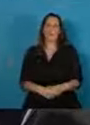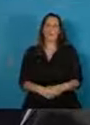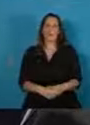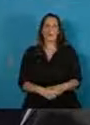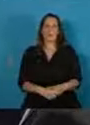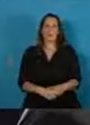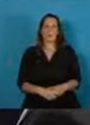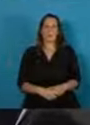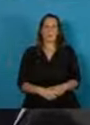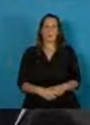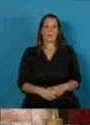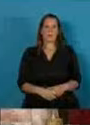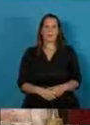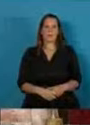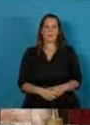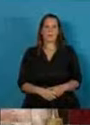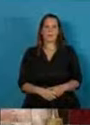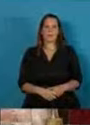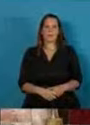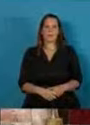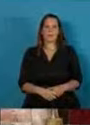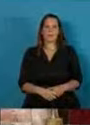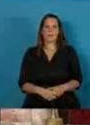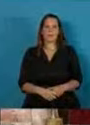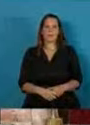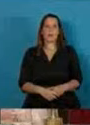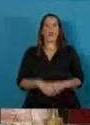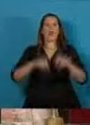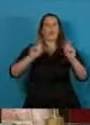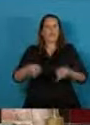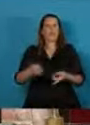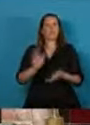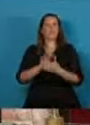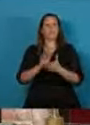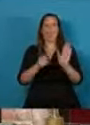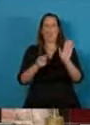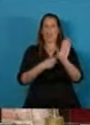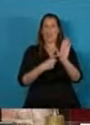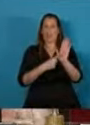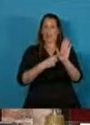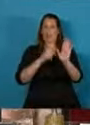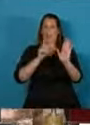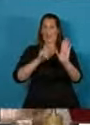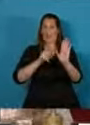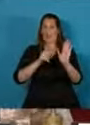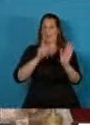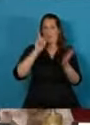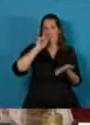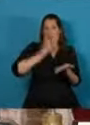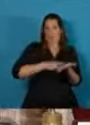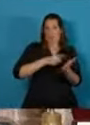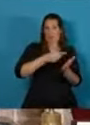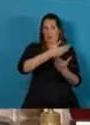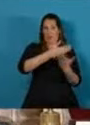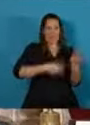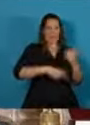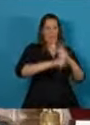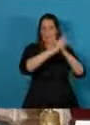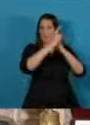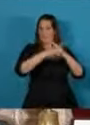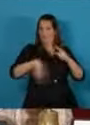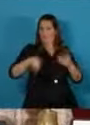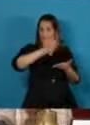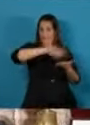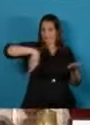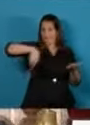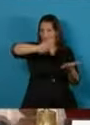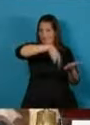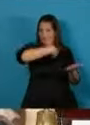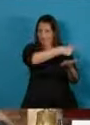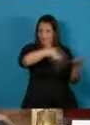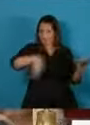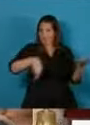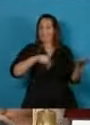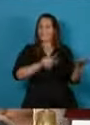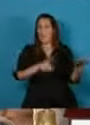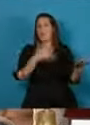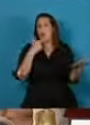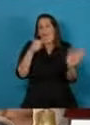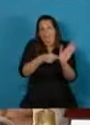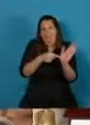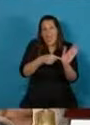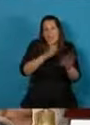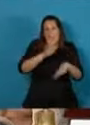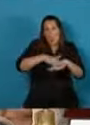En el marco de la derogación de dicha medida que como dije significó un lamentable retroceso